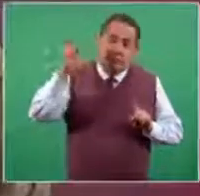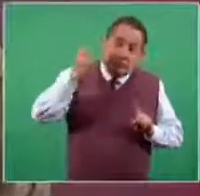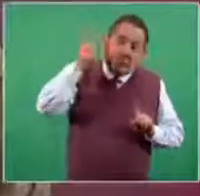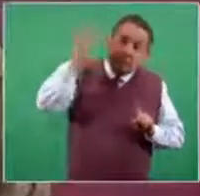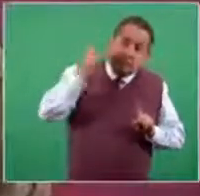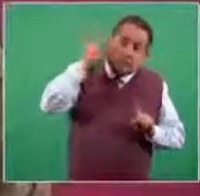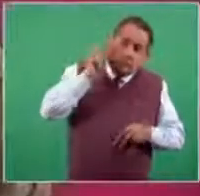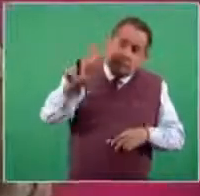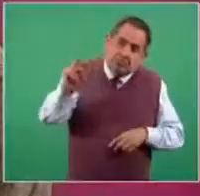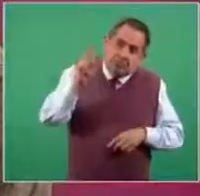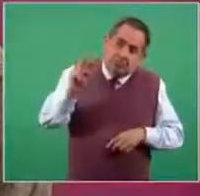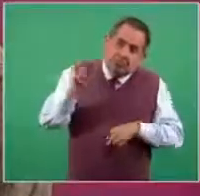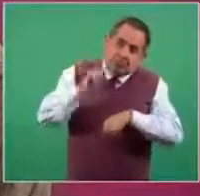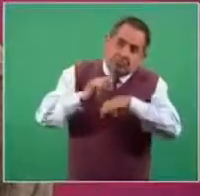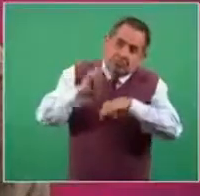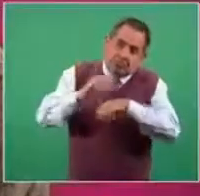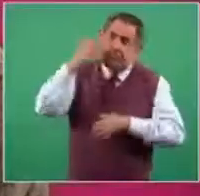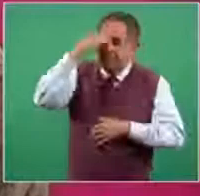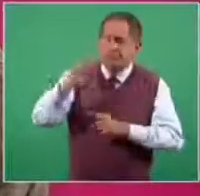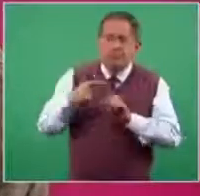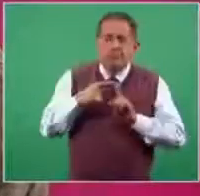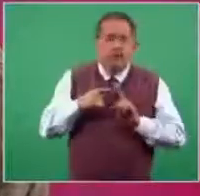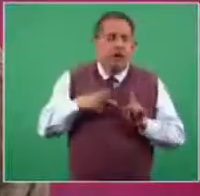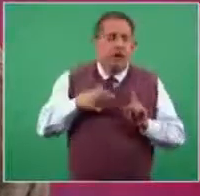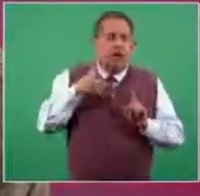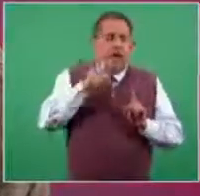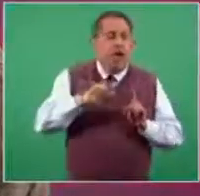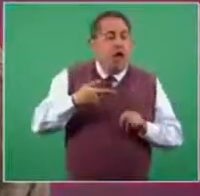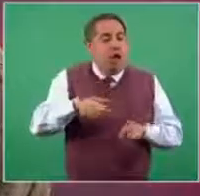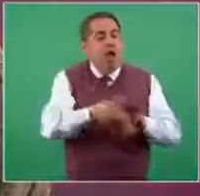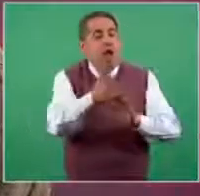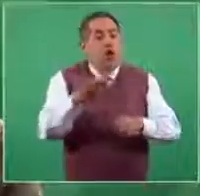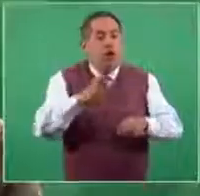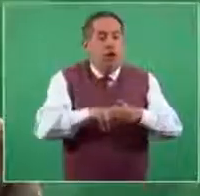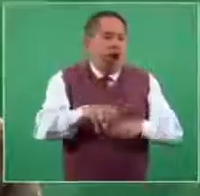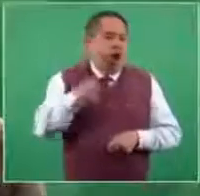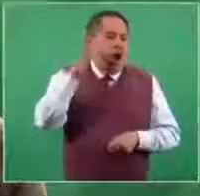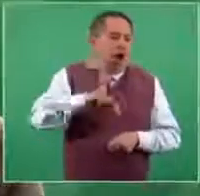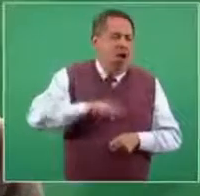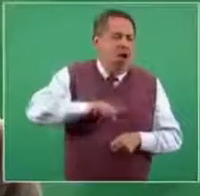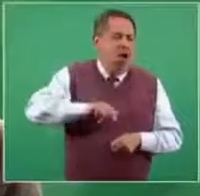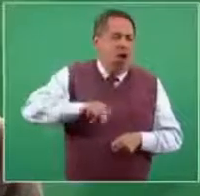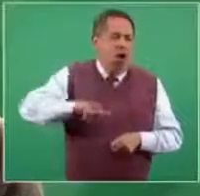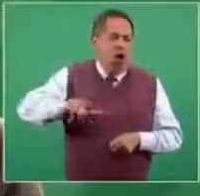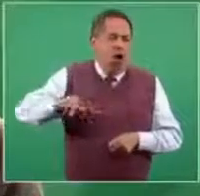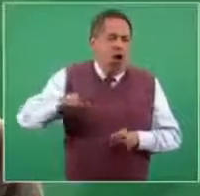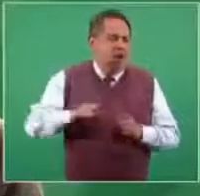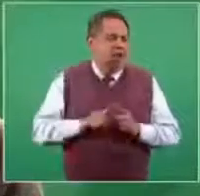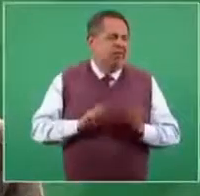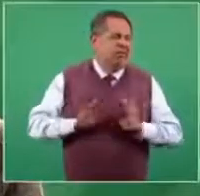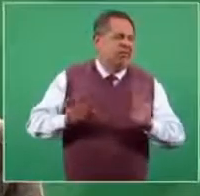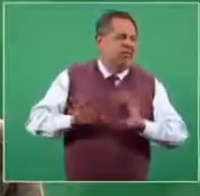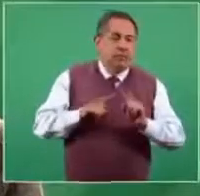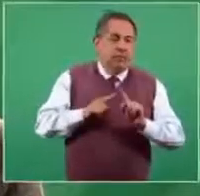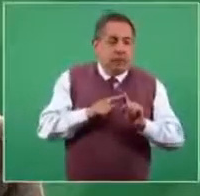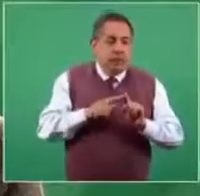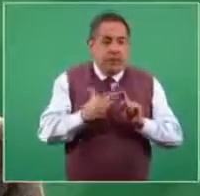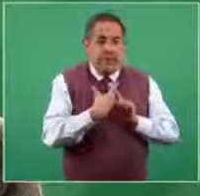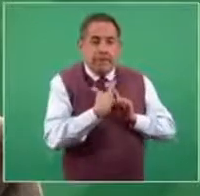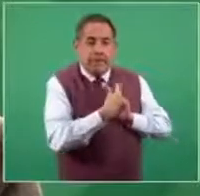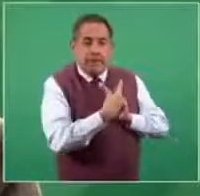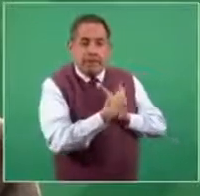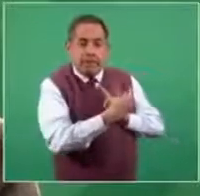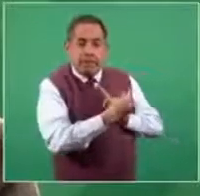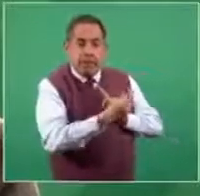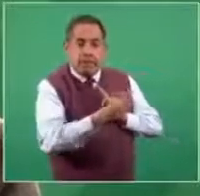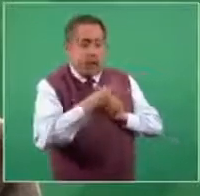de prensa todos los días, pero no fue al hospital la persona enferma y ya está contagiada buena parte de la familia. Y la